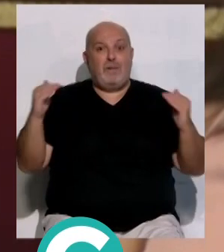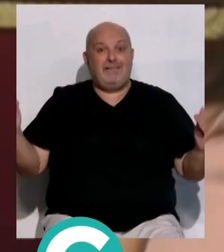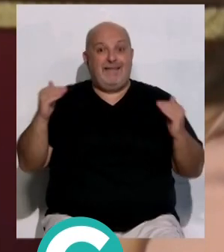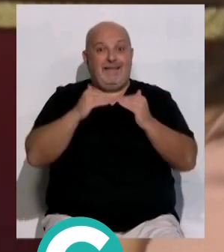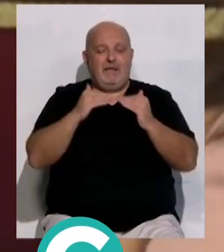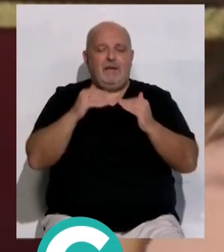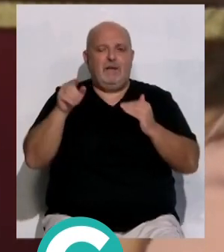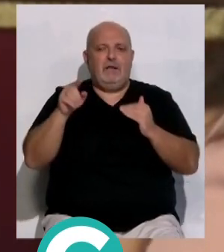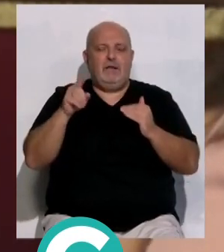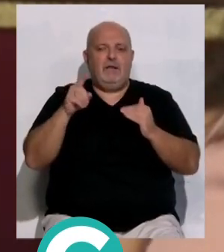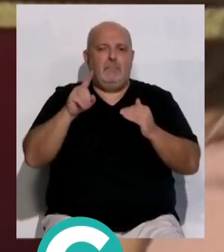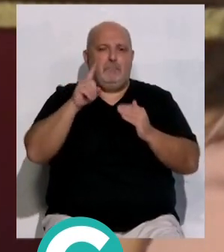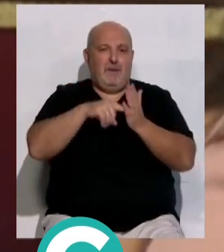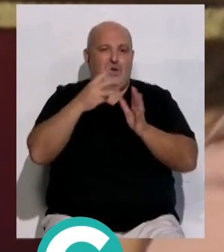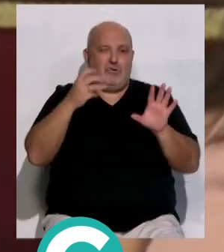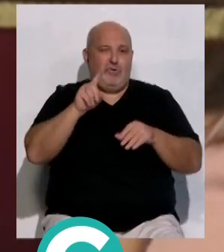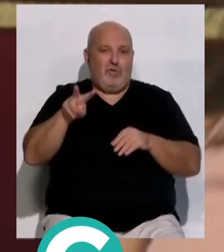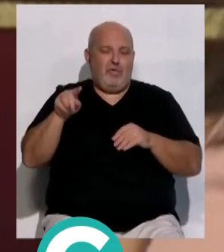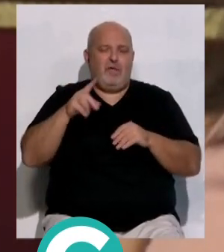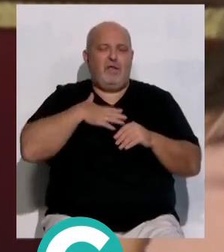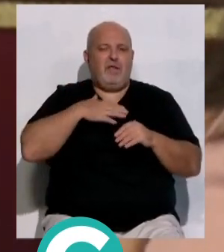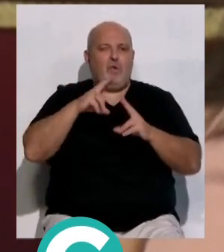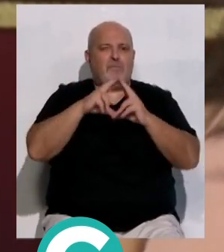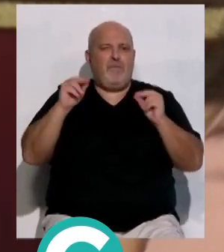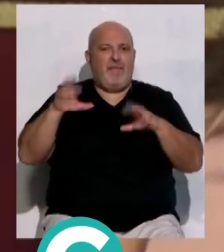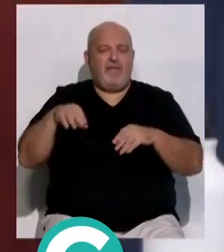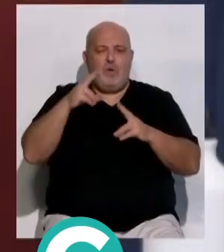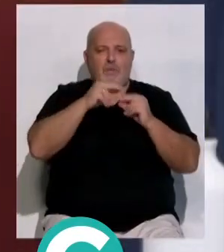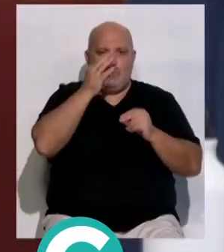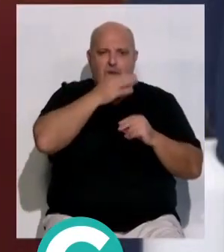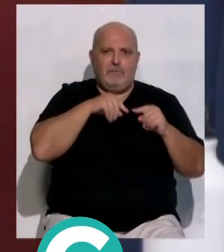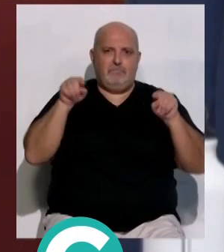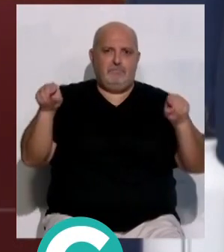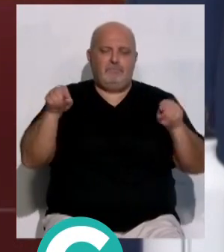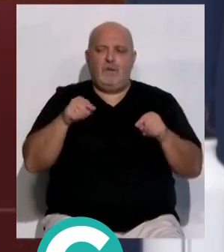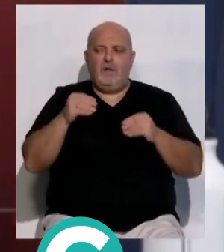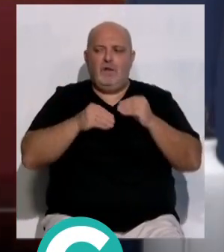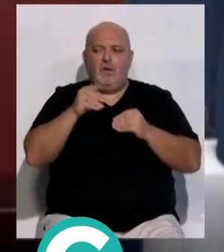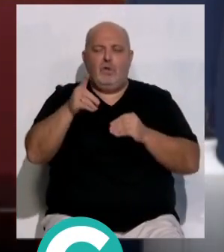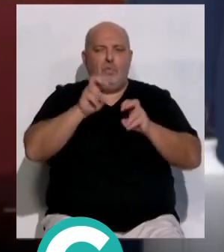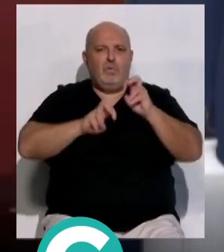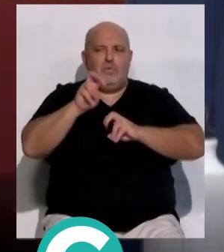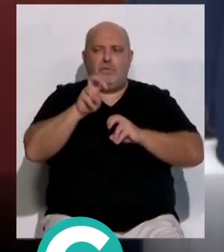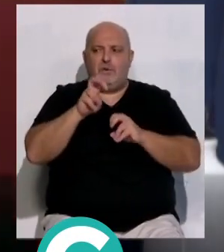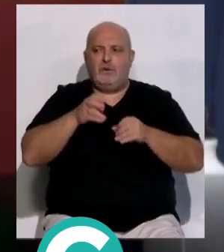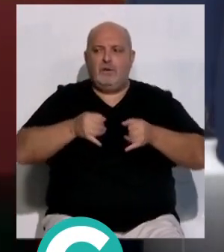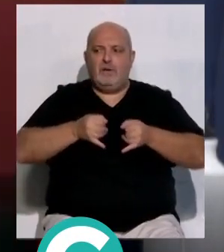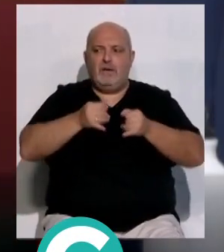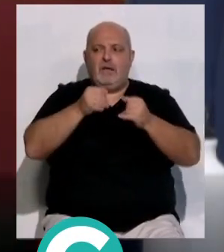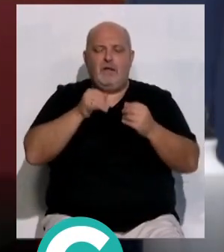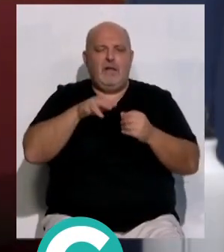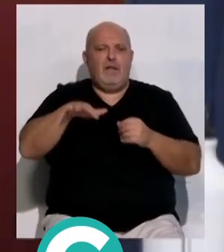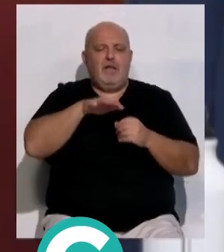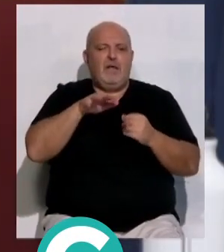que además es una conexión natural del campus de Cádiz con el campus de Puerto Rico. ¿Cómo va a insertar usted ese carril bici